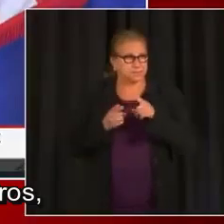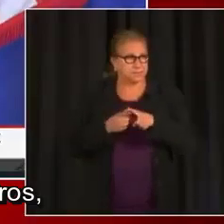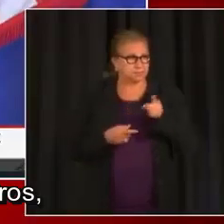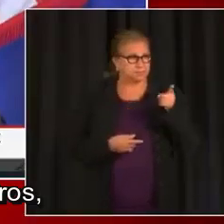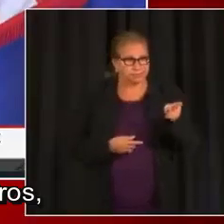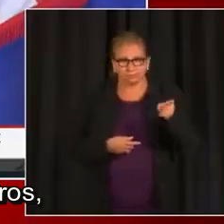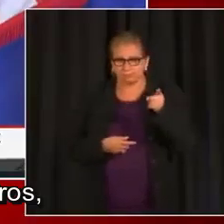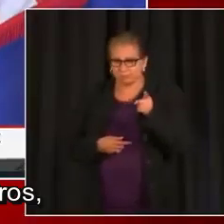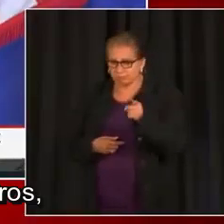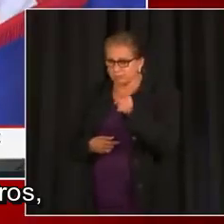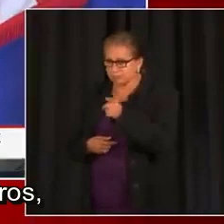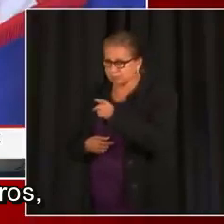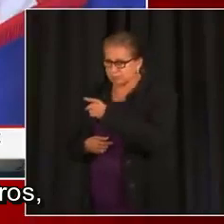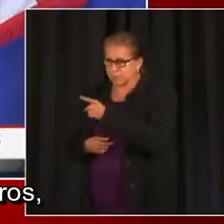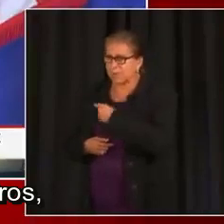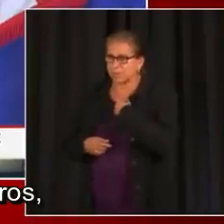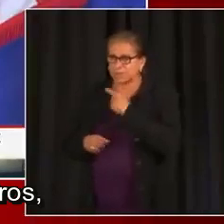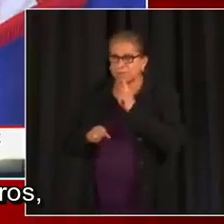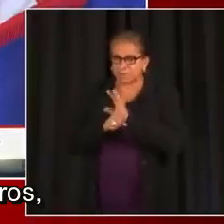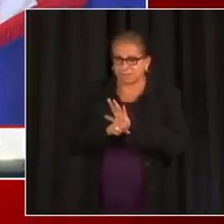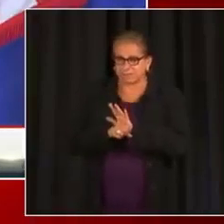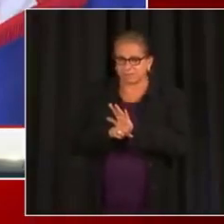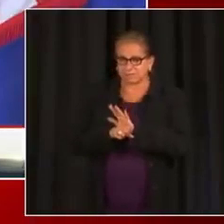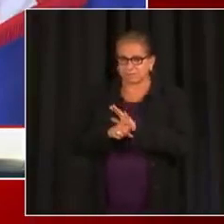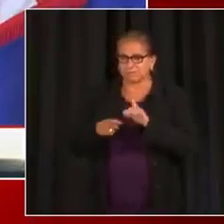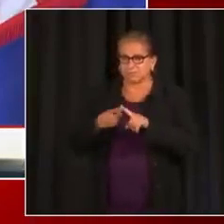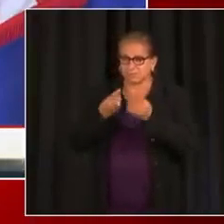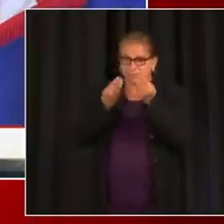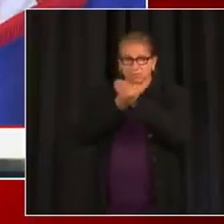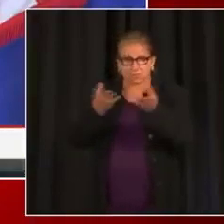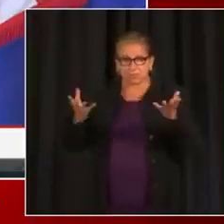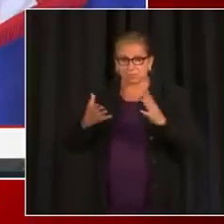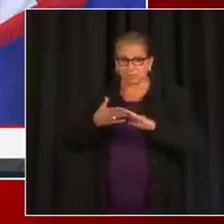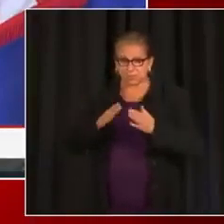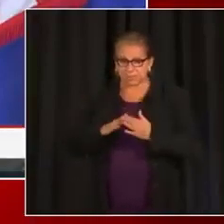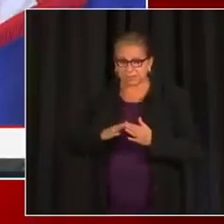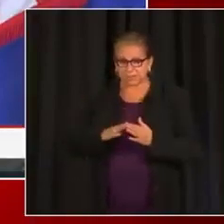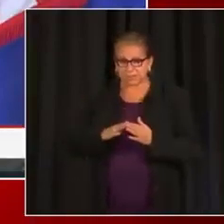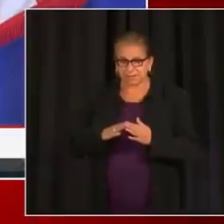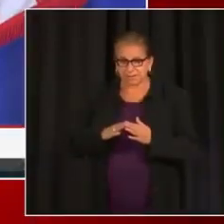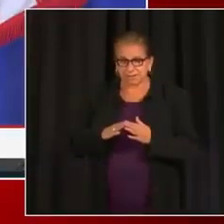y lo que busco no es echar culpas, pero tengo una obligación.